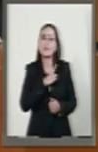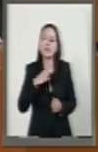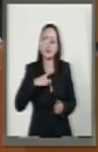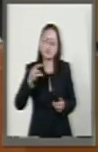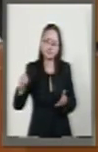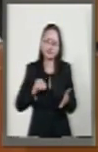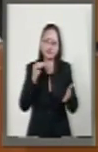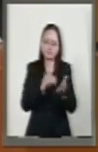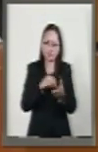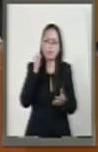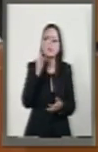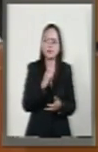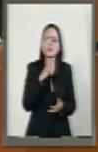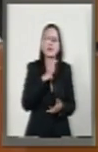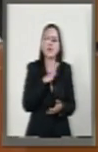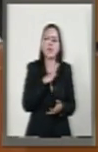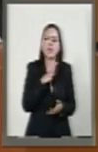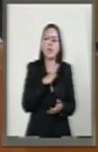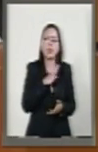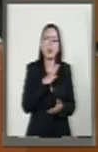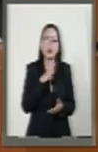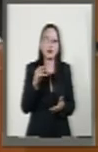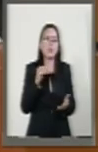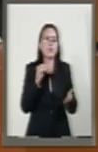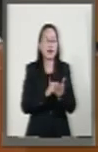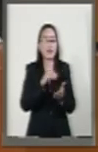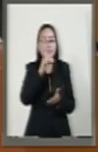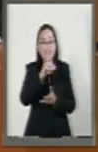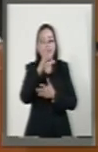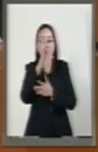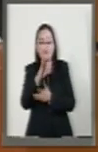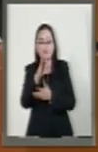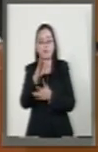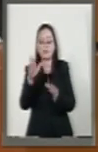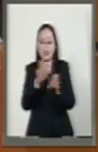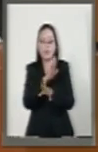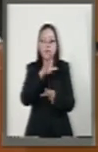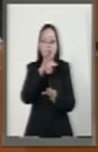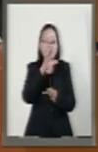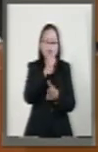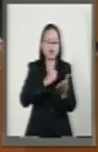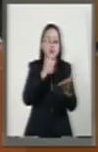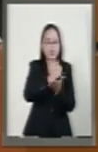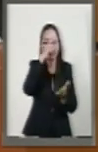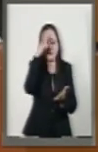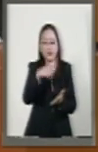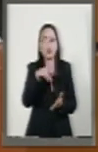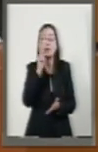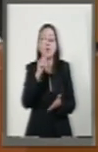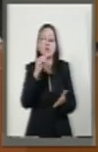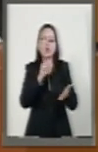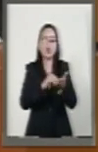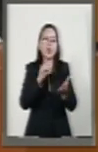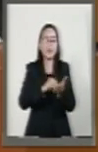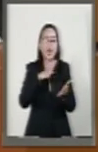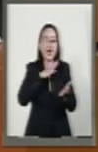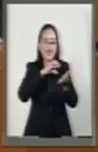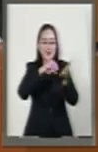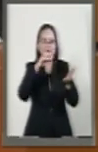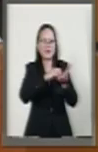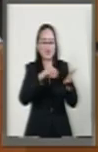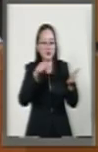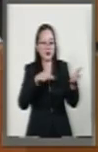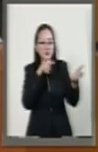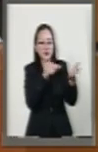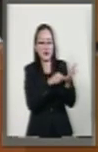efectivamente la denominación de Distrito Federal por Ciudad de México, pero todavía hay un capítulo específico para